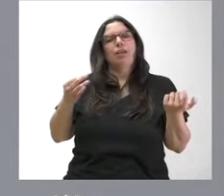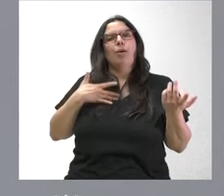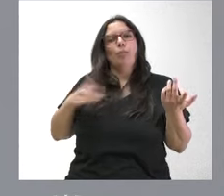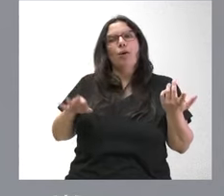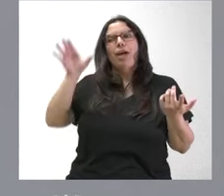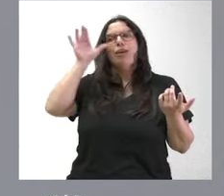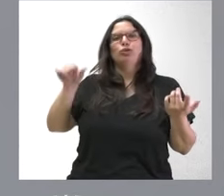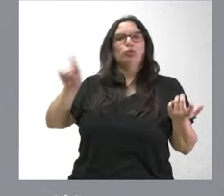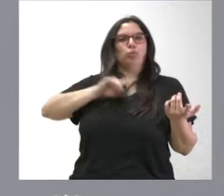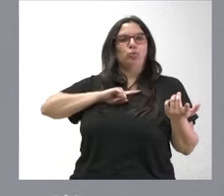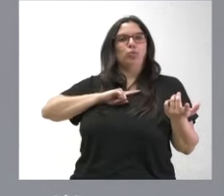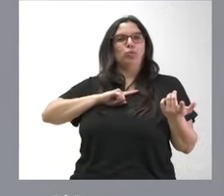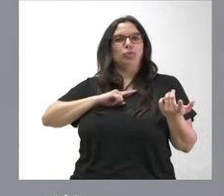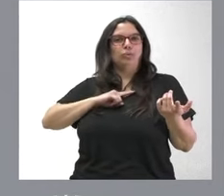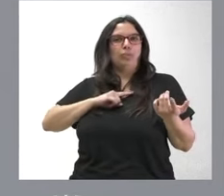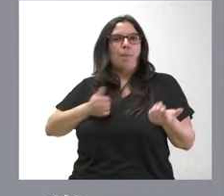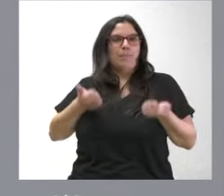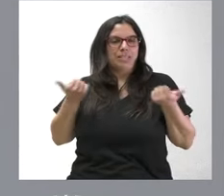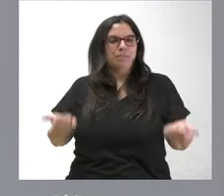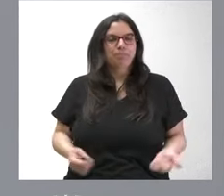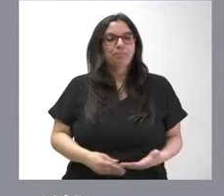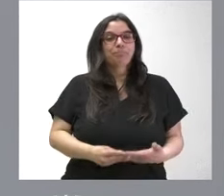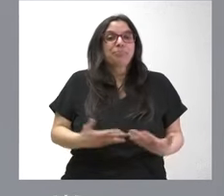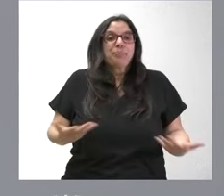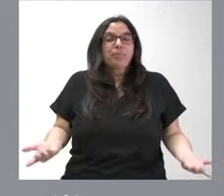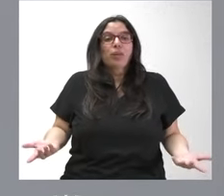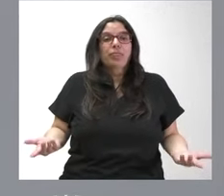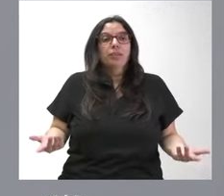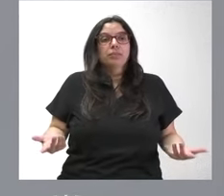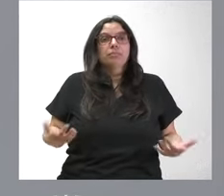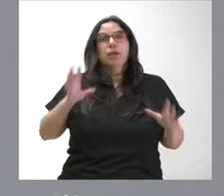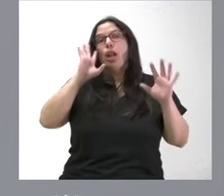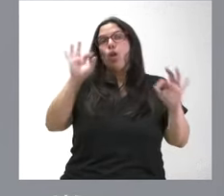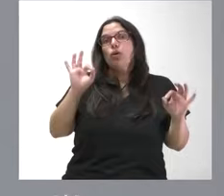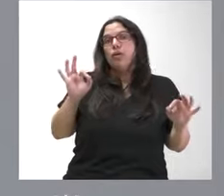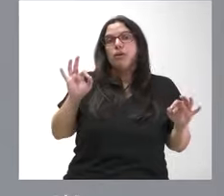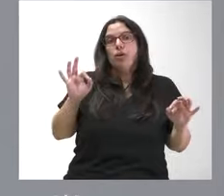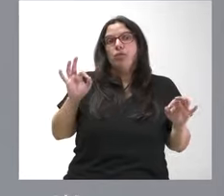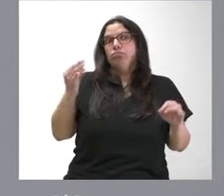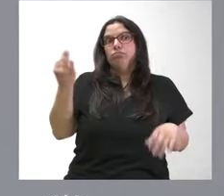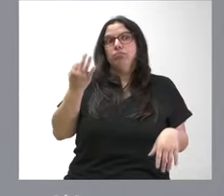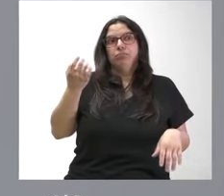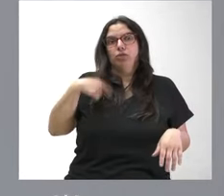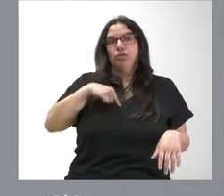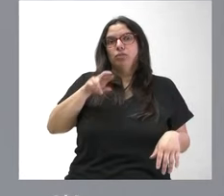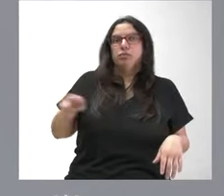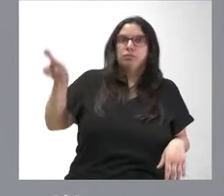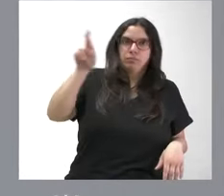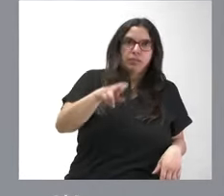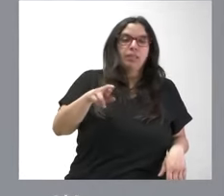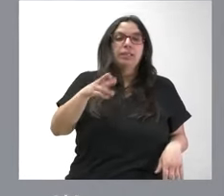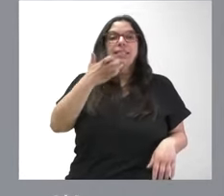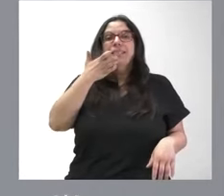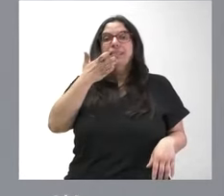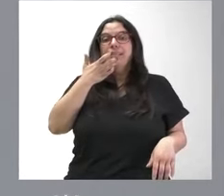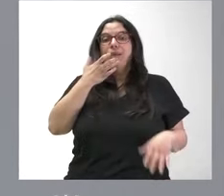escuchados en una mayor medida. desde aquí pues lógicamente tenemos que seguir insistiendo en que si la unidad